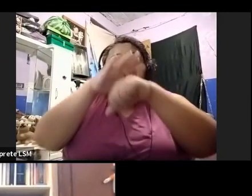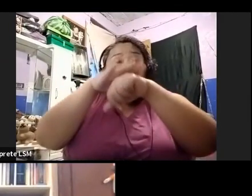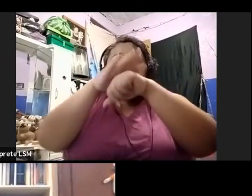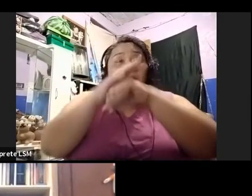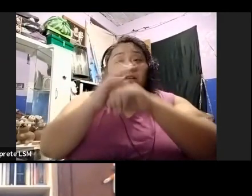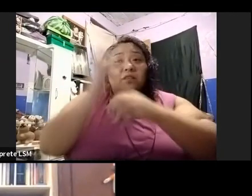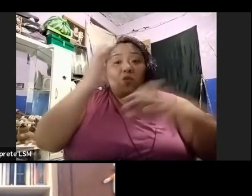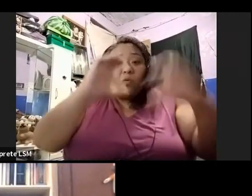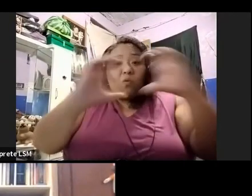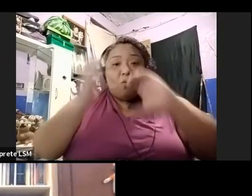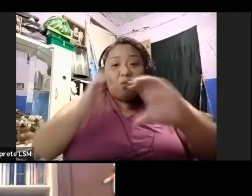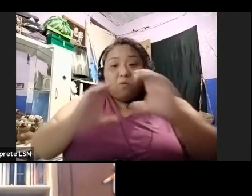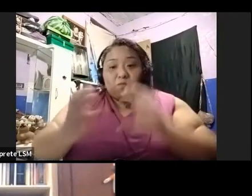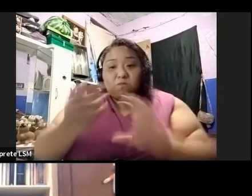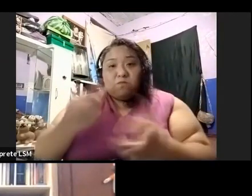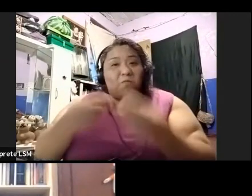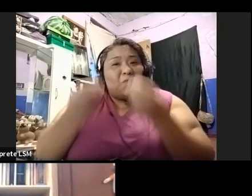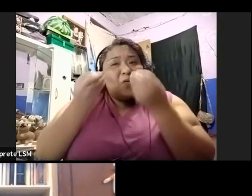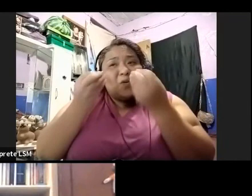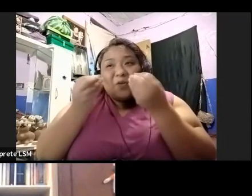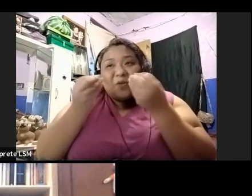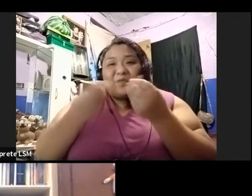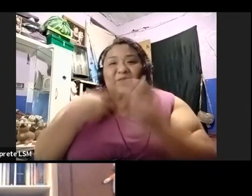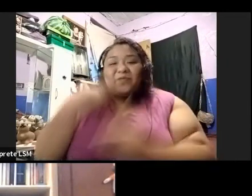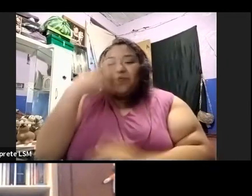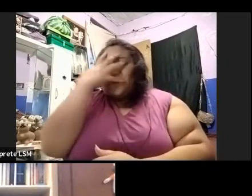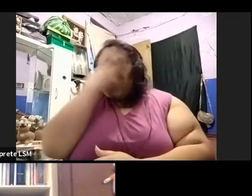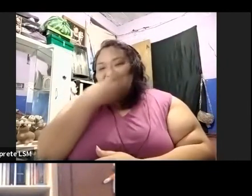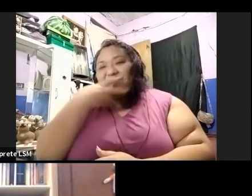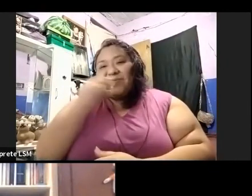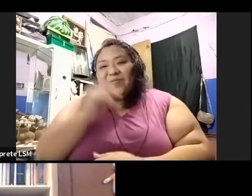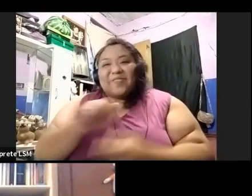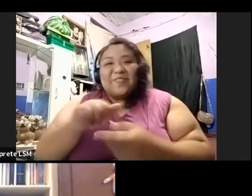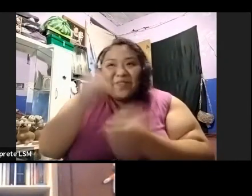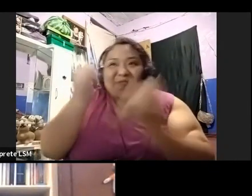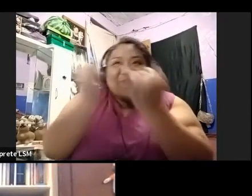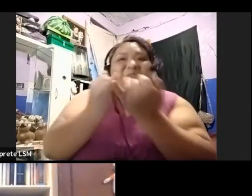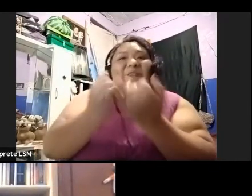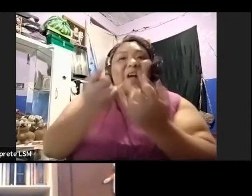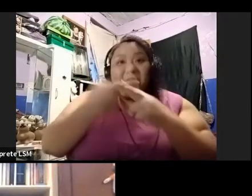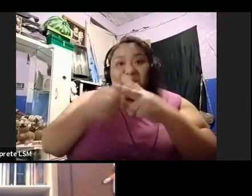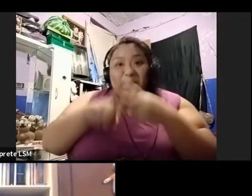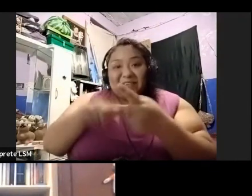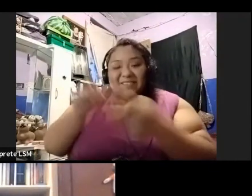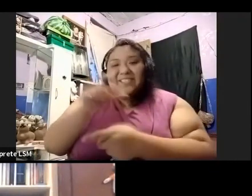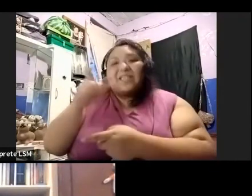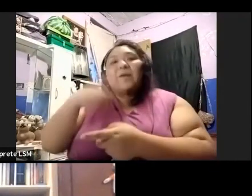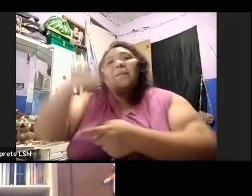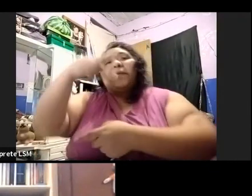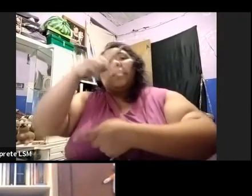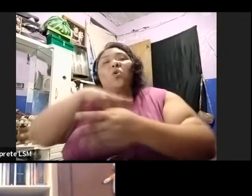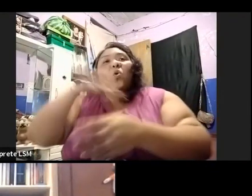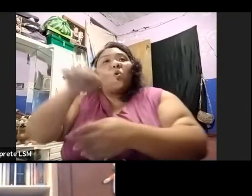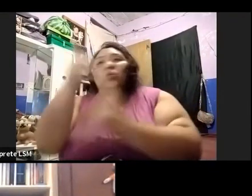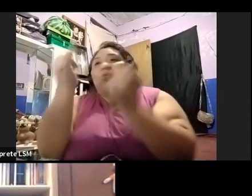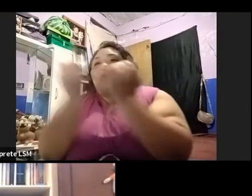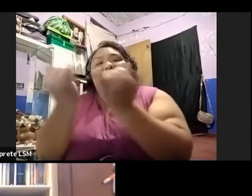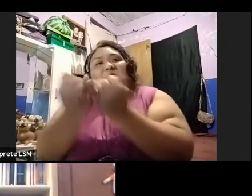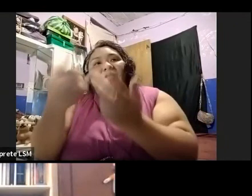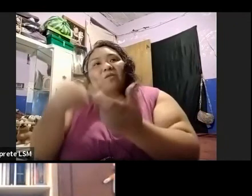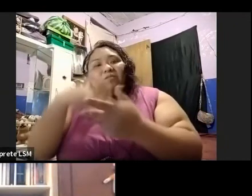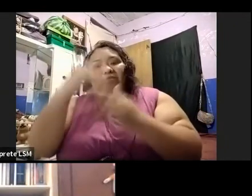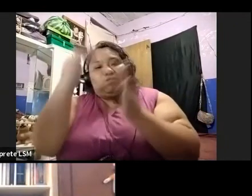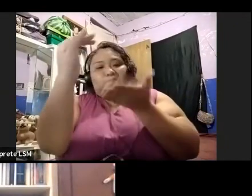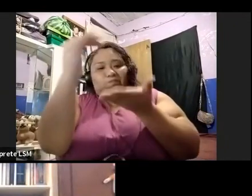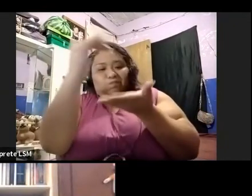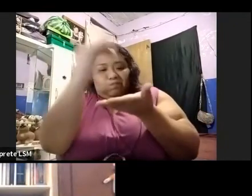leíste al principio, y otros más que me han llegado de gente que, bueno, que ya leyó el libro. Y es un libro muy pequeño, pero yo les decía, es muy pequeño,